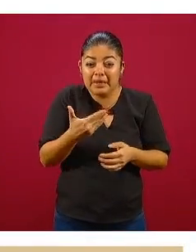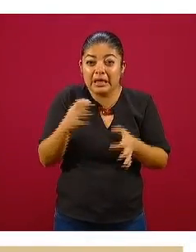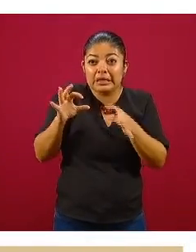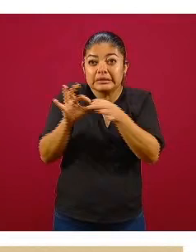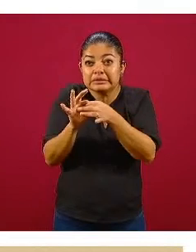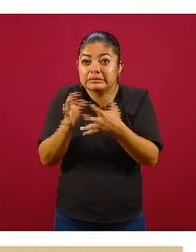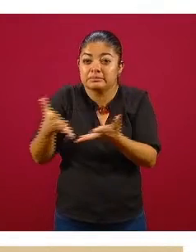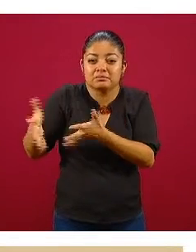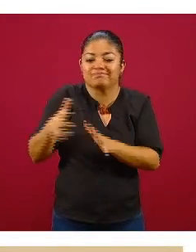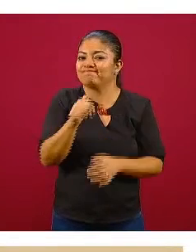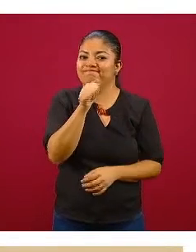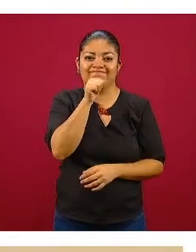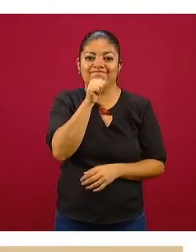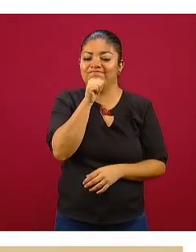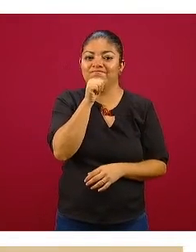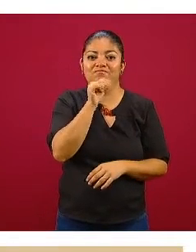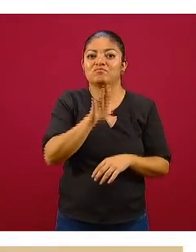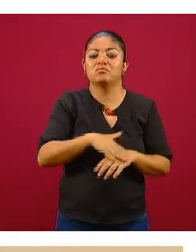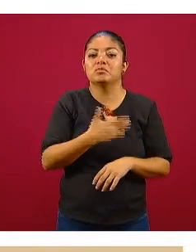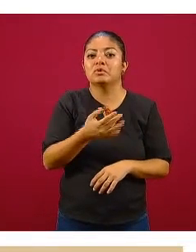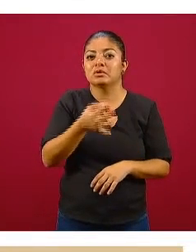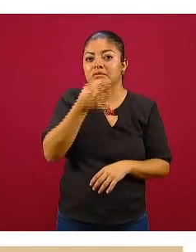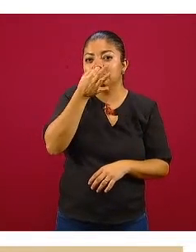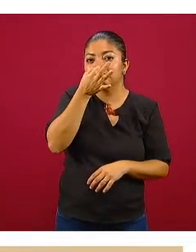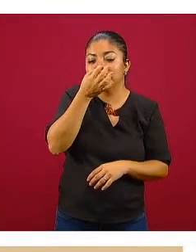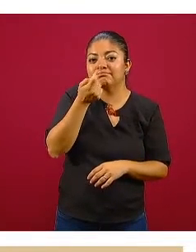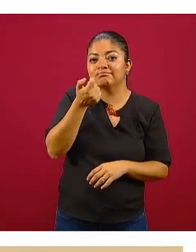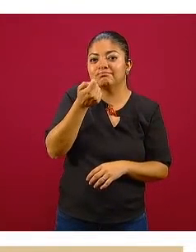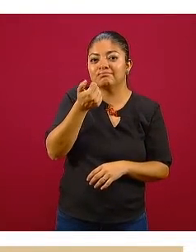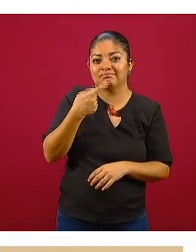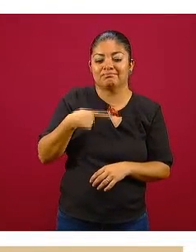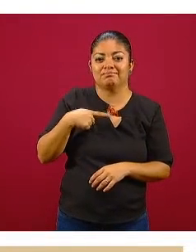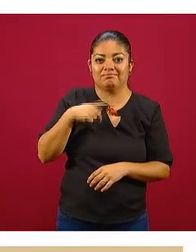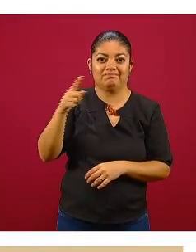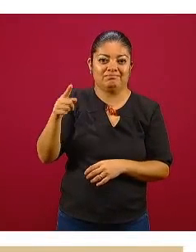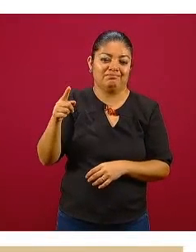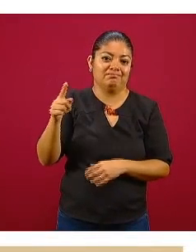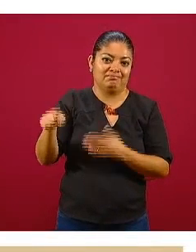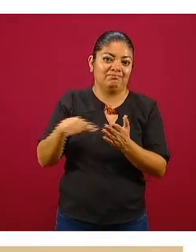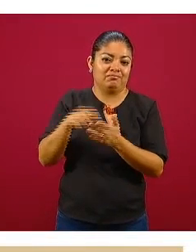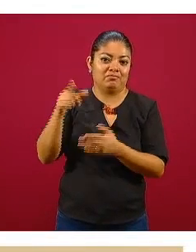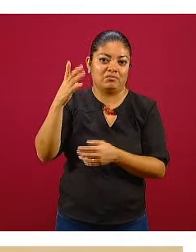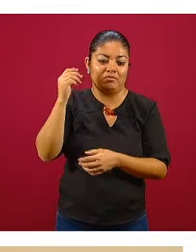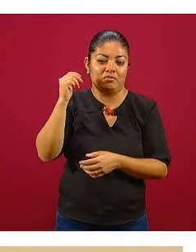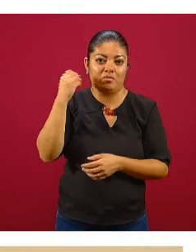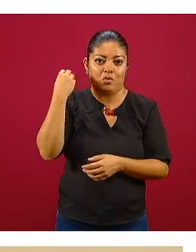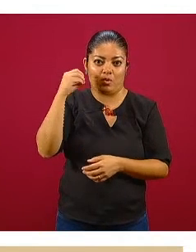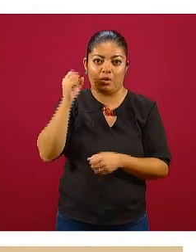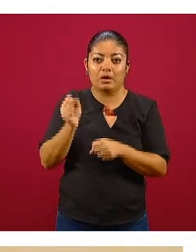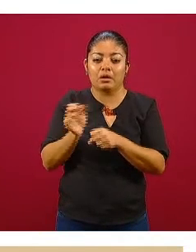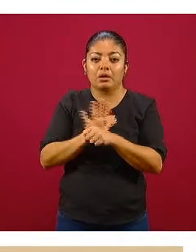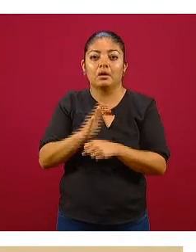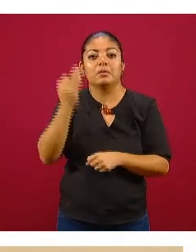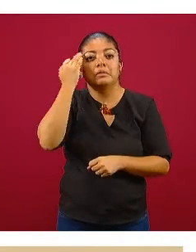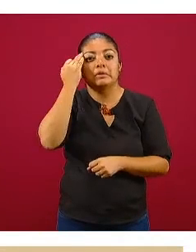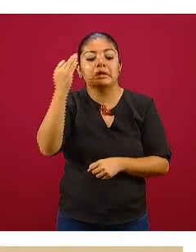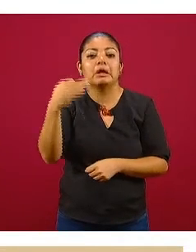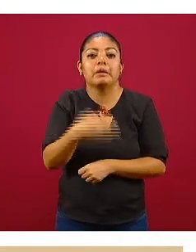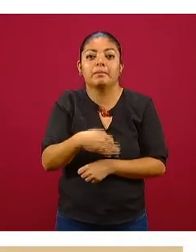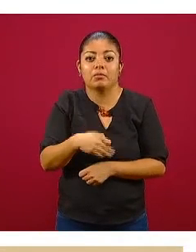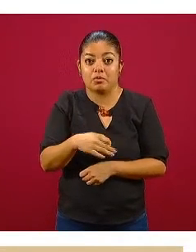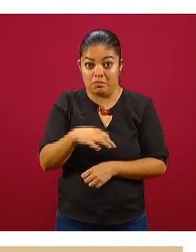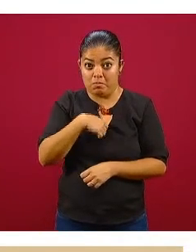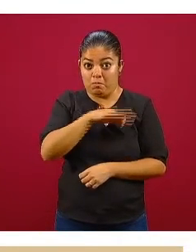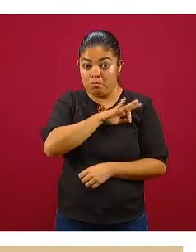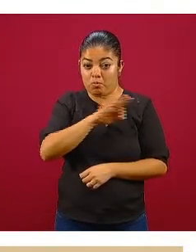dispersión y con tan pocos casos que han ocurrido en un calendario todavía muy esporádico no se puede hacer una